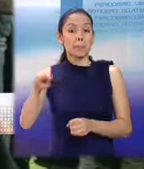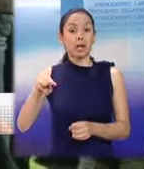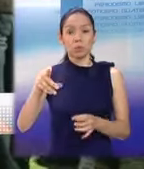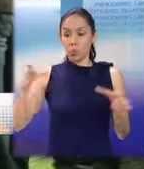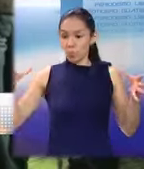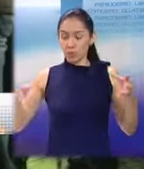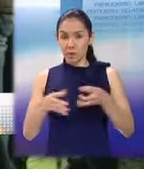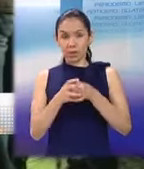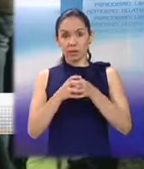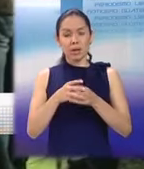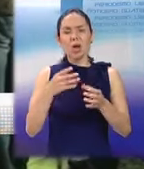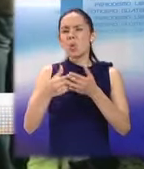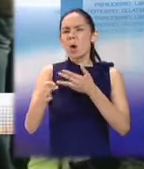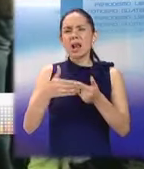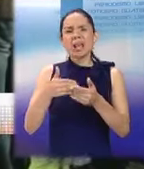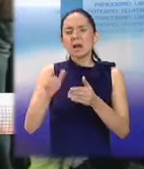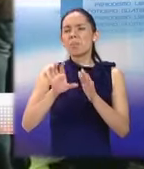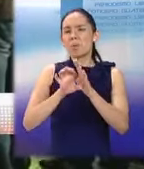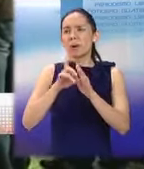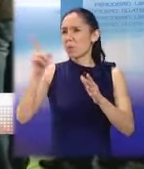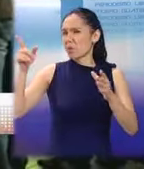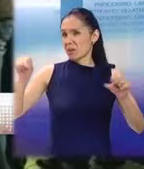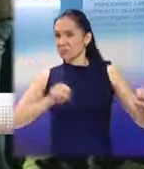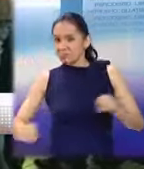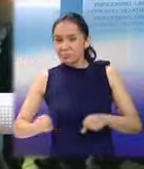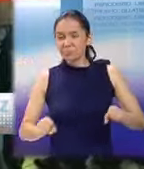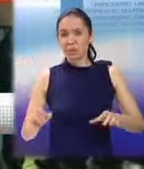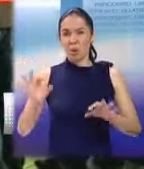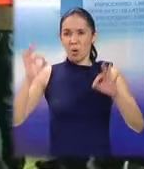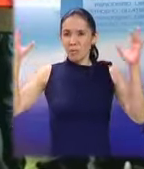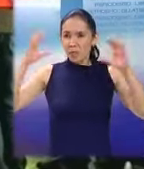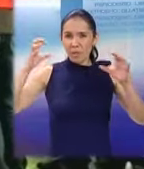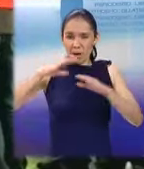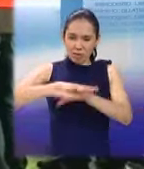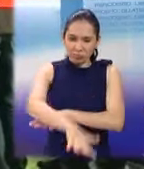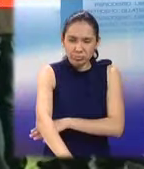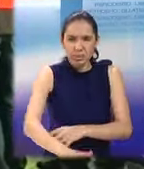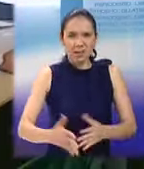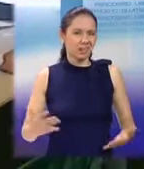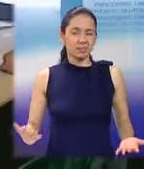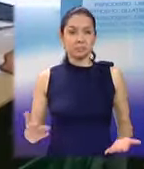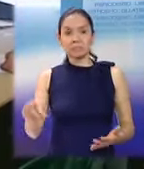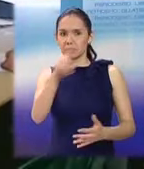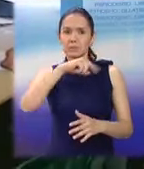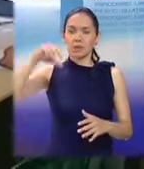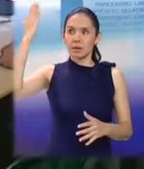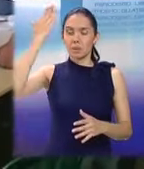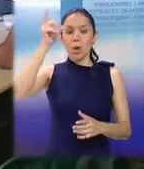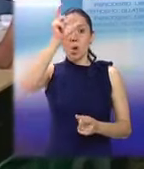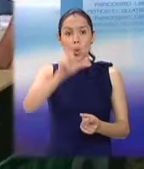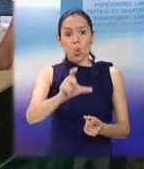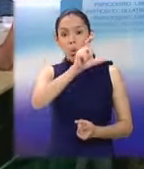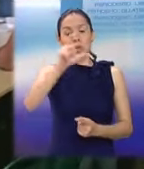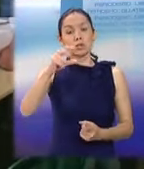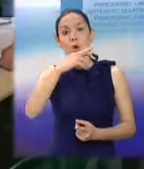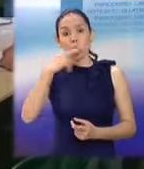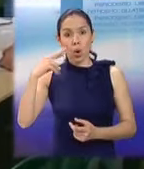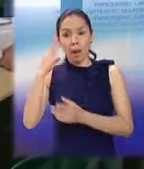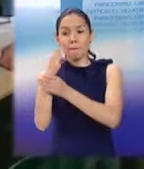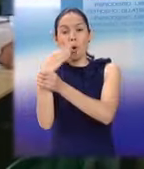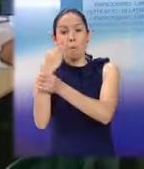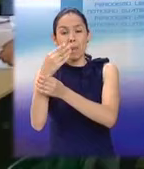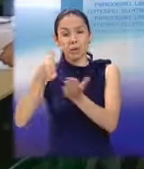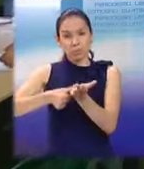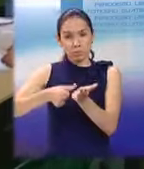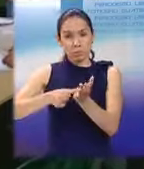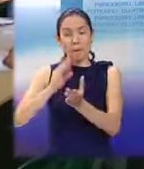en cualquier incidente grande que se pueda dar dentro del territorio guatemalteco. La Cruz Roja, bomberos municipales, bomberos